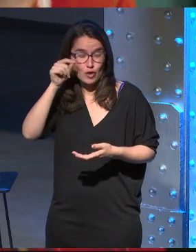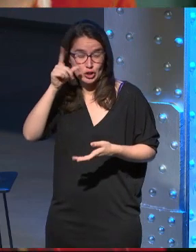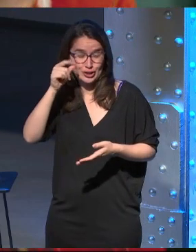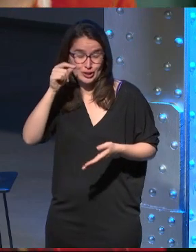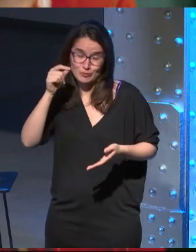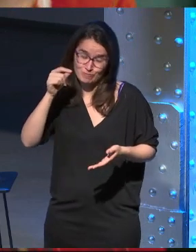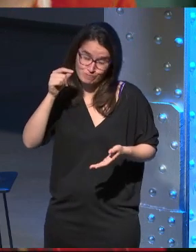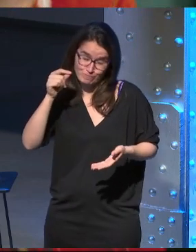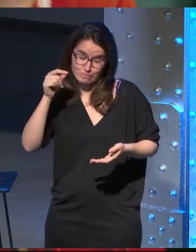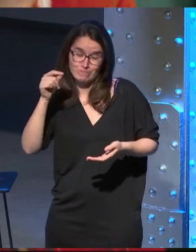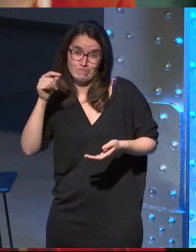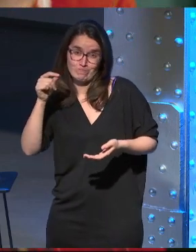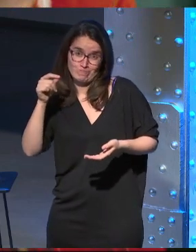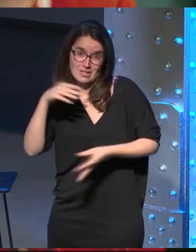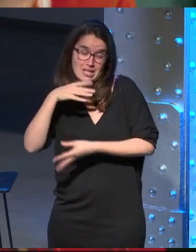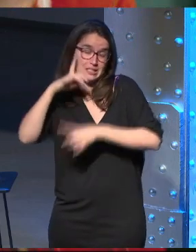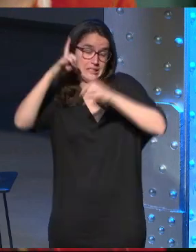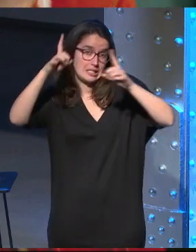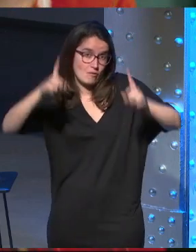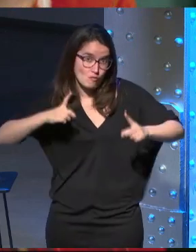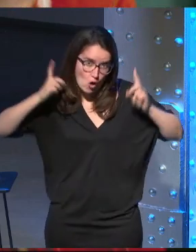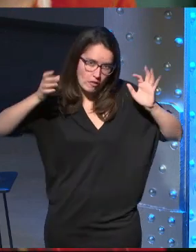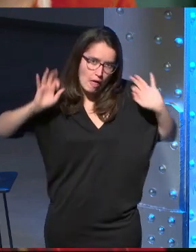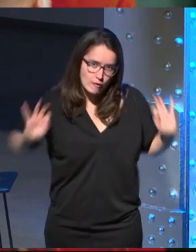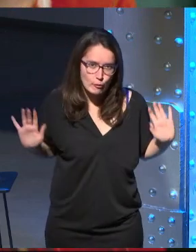pero bueno hacemos lo que podemos hacemos lo que podemos